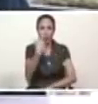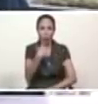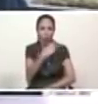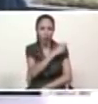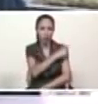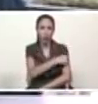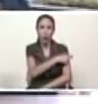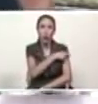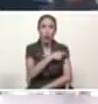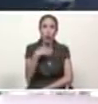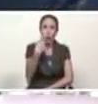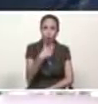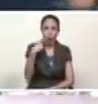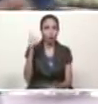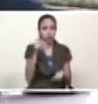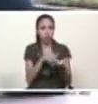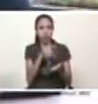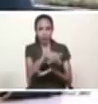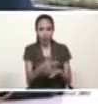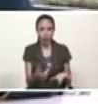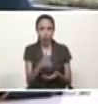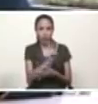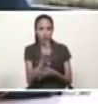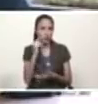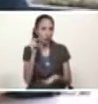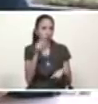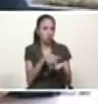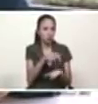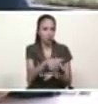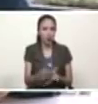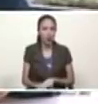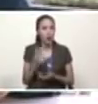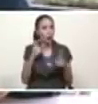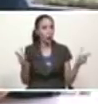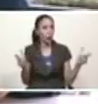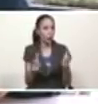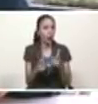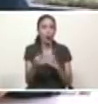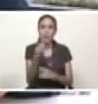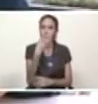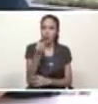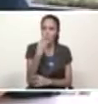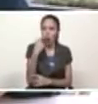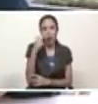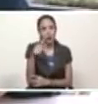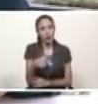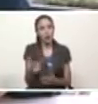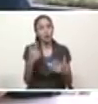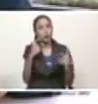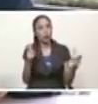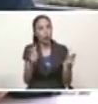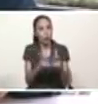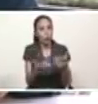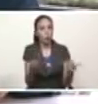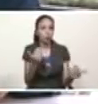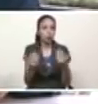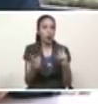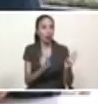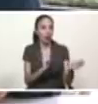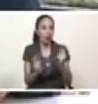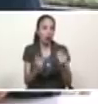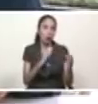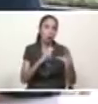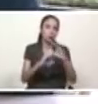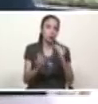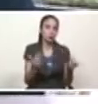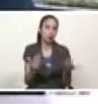vino a Venezuela nos reunimos aquí en el despacho número uno del palacio presidencial de Miraflores conversamos